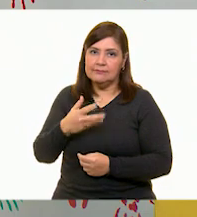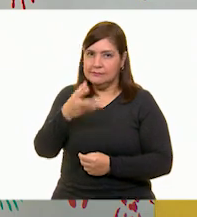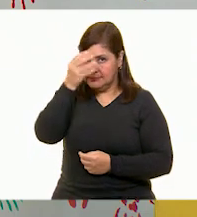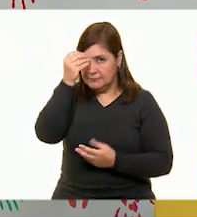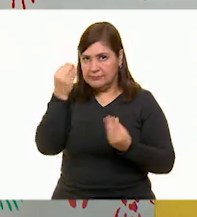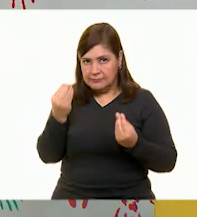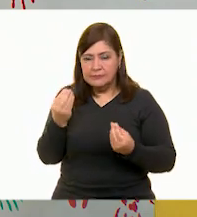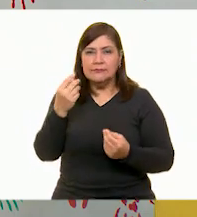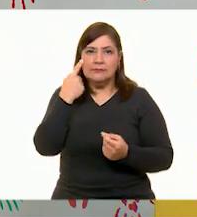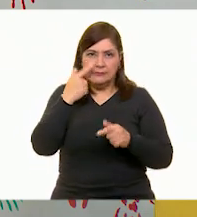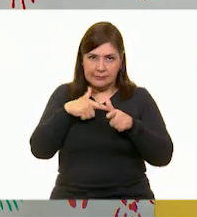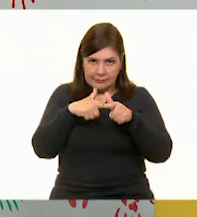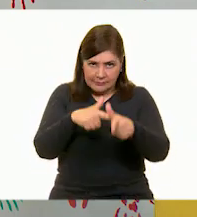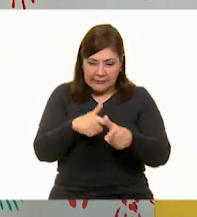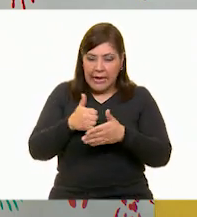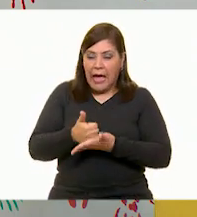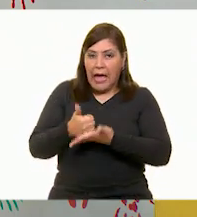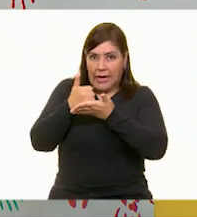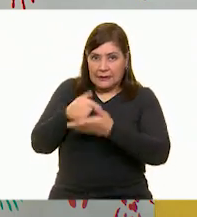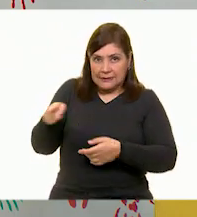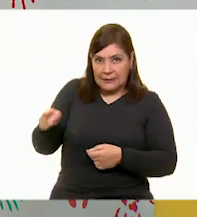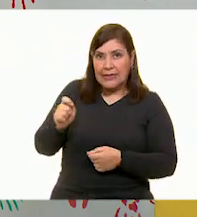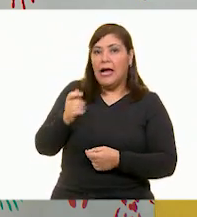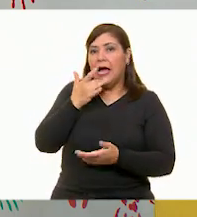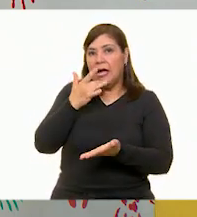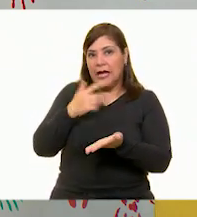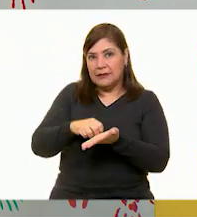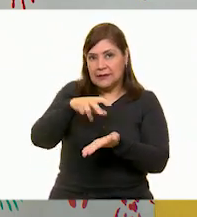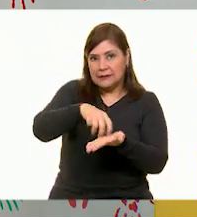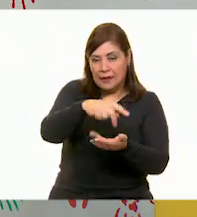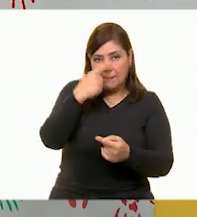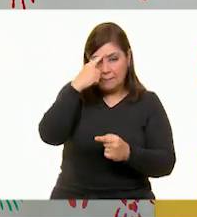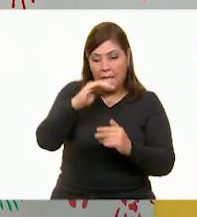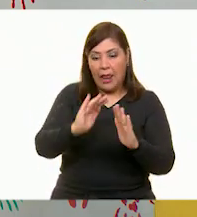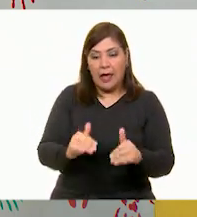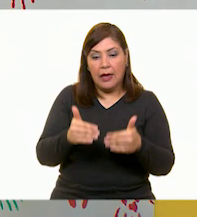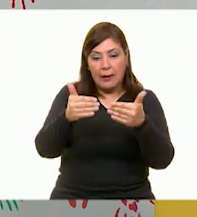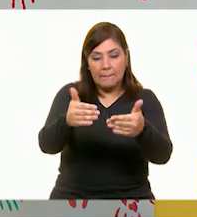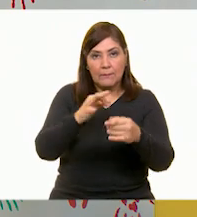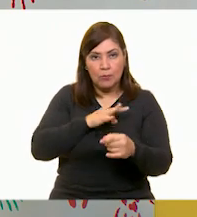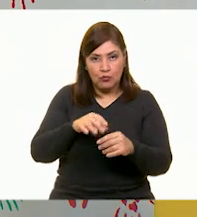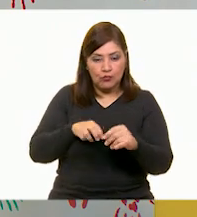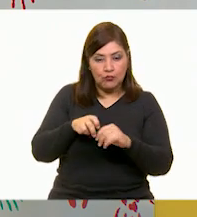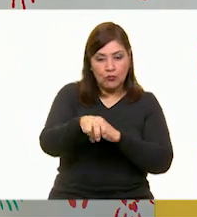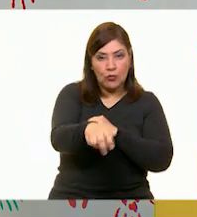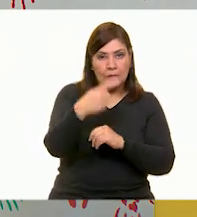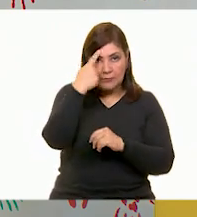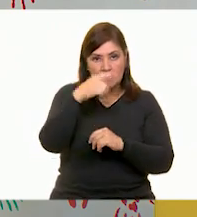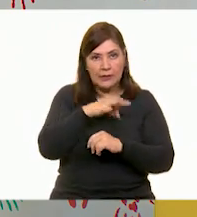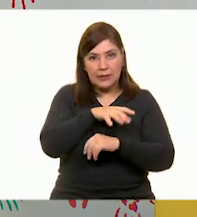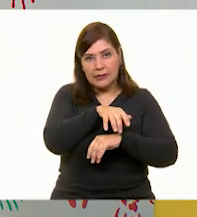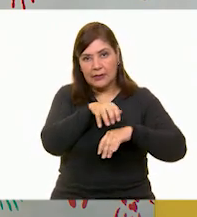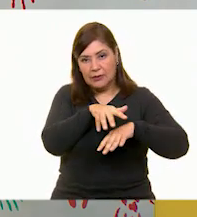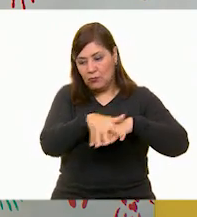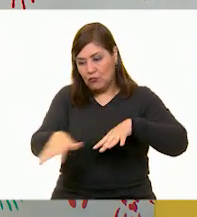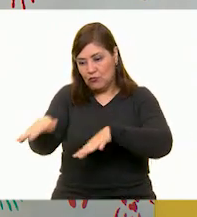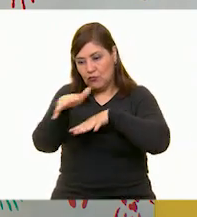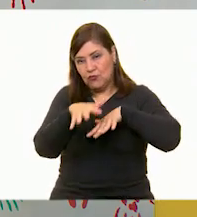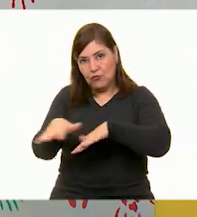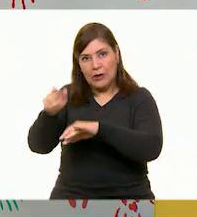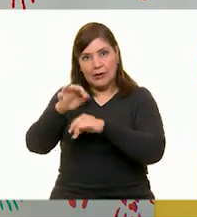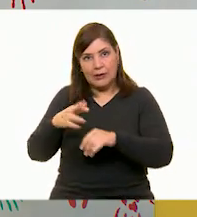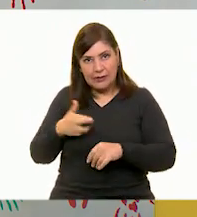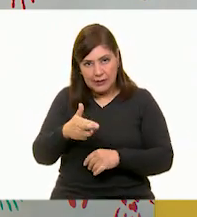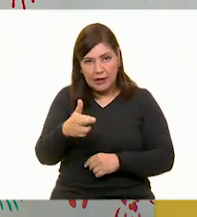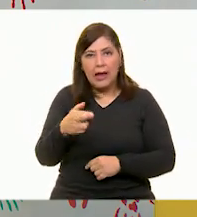Y bueno, para continuar ayudando a saltar y a cruzar el río a la ranita, bueno, este gran río que queremos